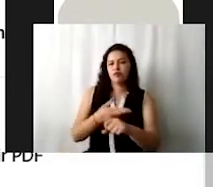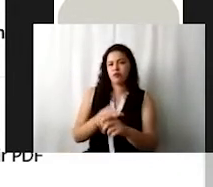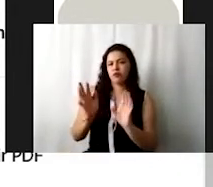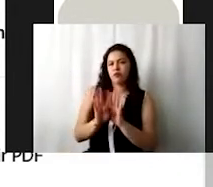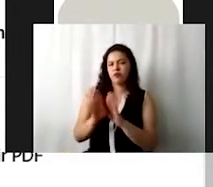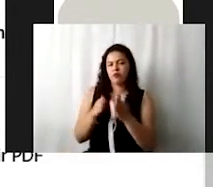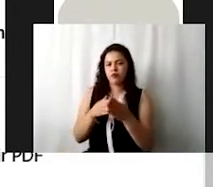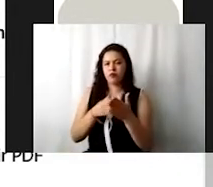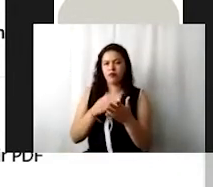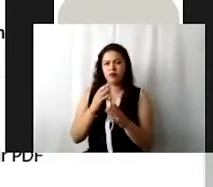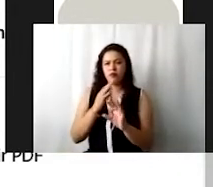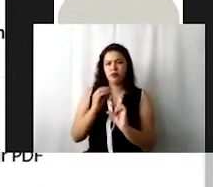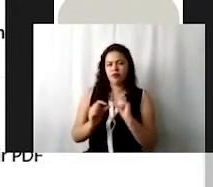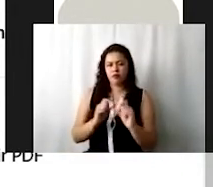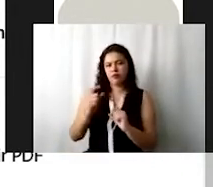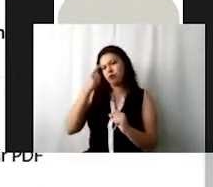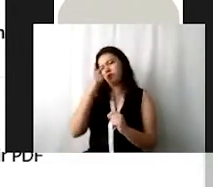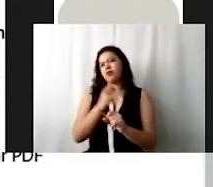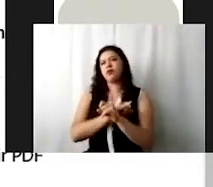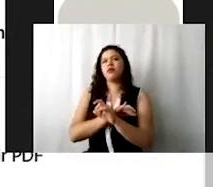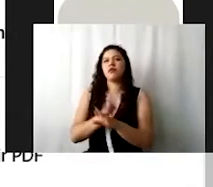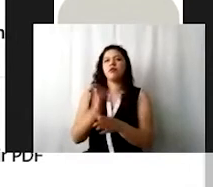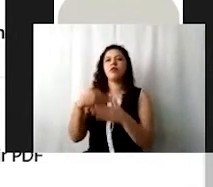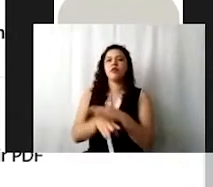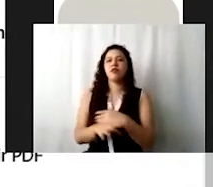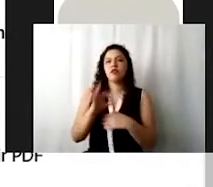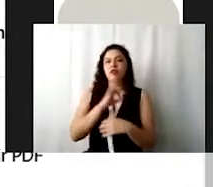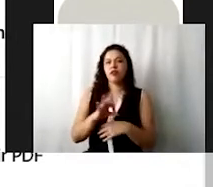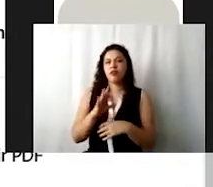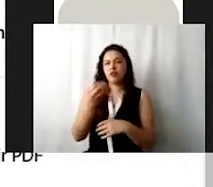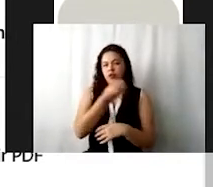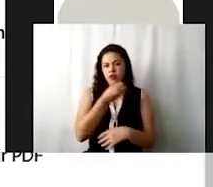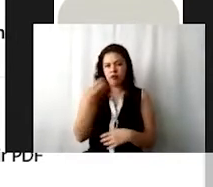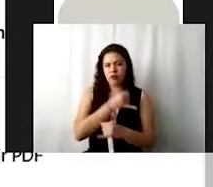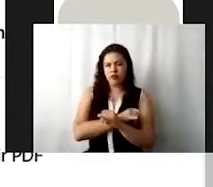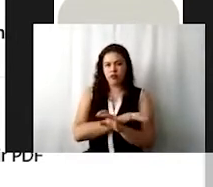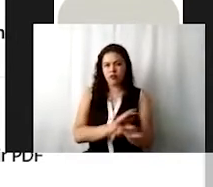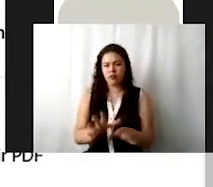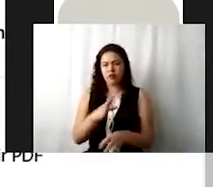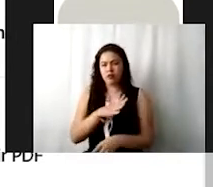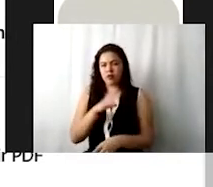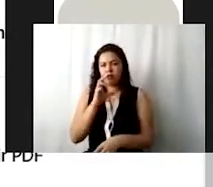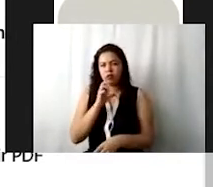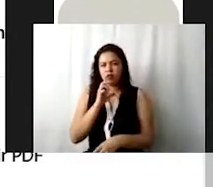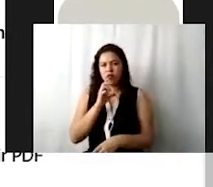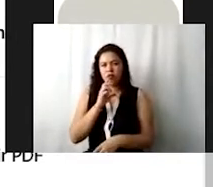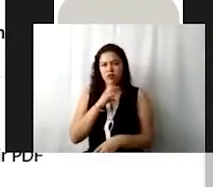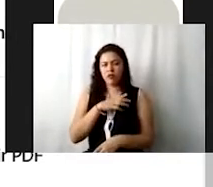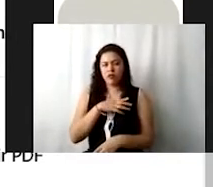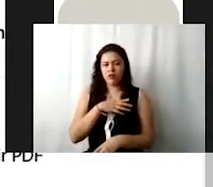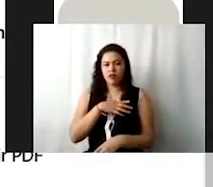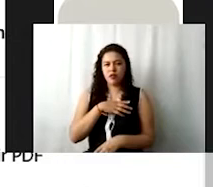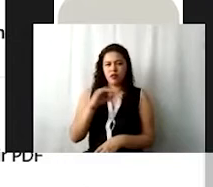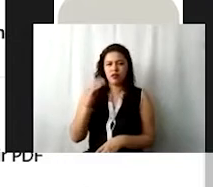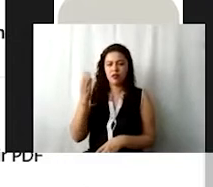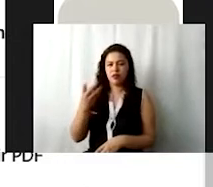la forma en que pueden ingresar, la forma en la que viene ordenada la información y de cómo se las va a requerir. En el caso de